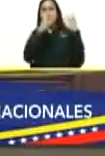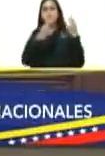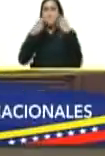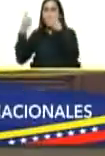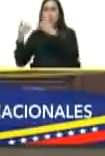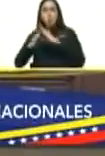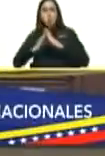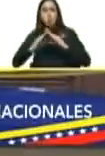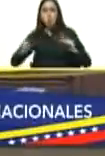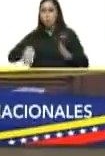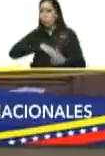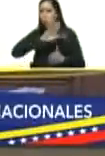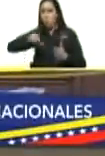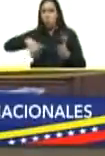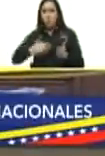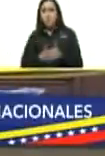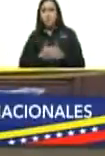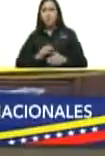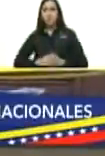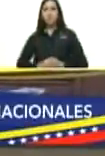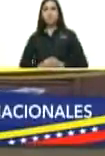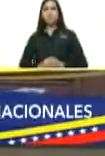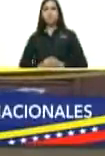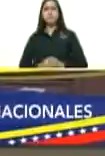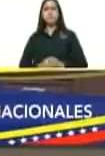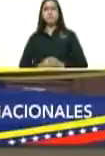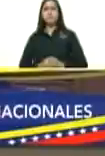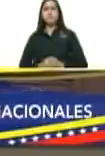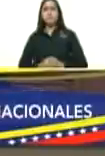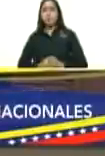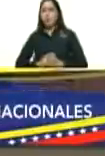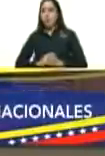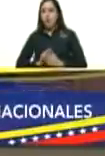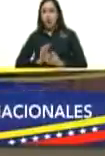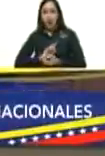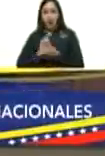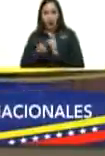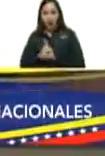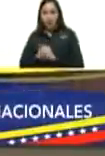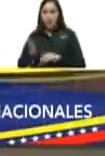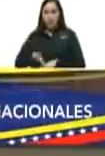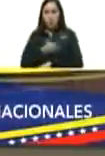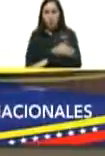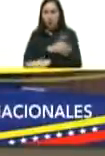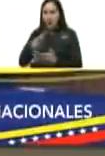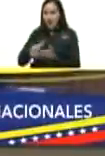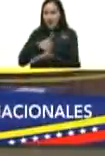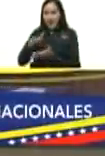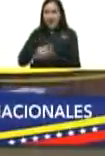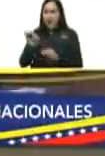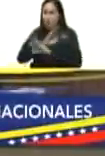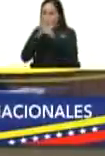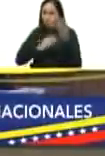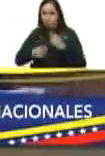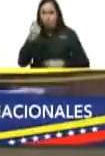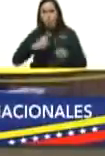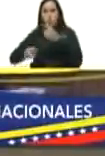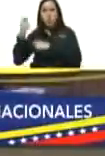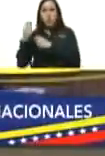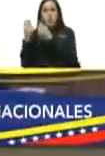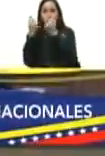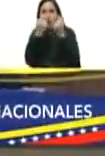y que sustituyó el viejo modelo agrícola autosuficiente